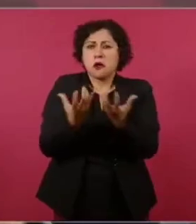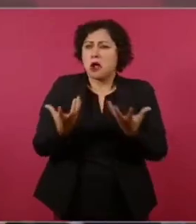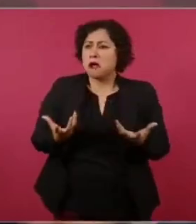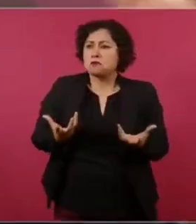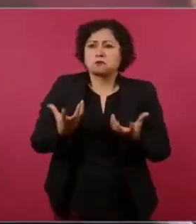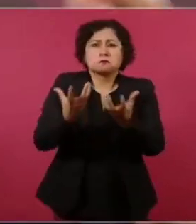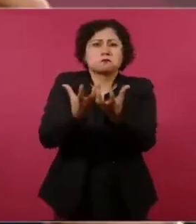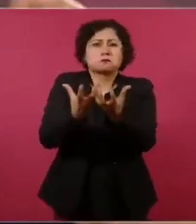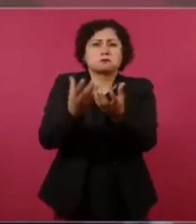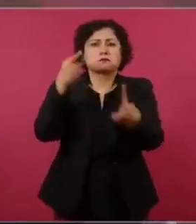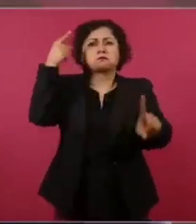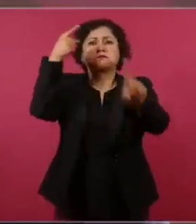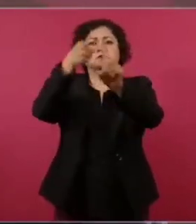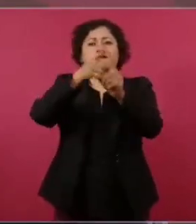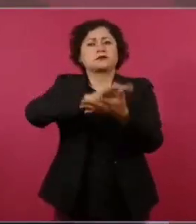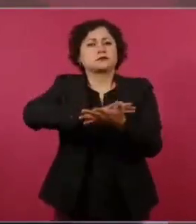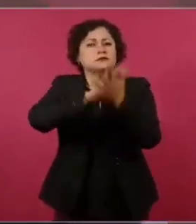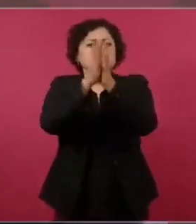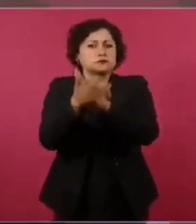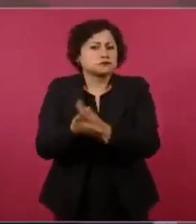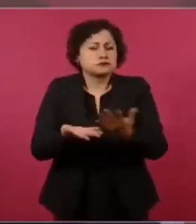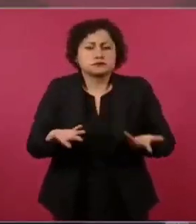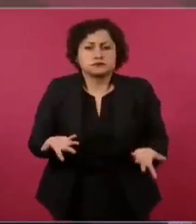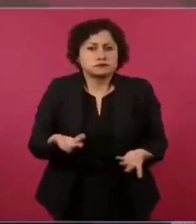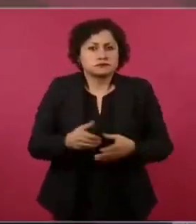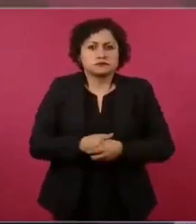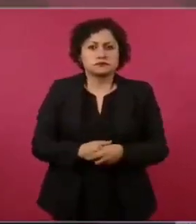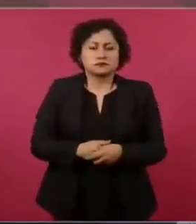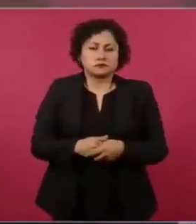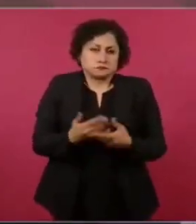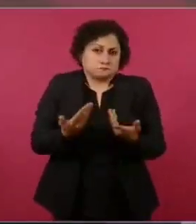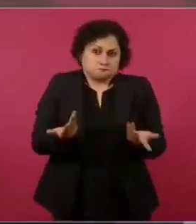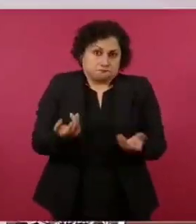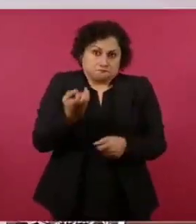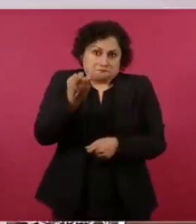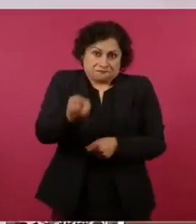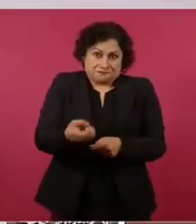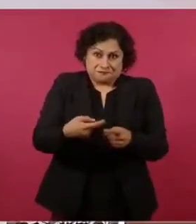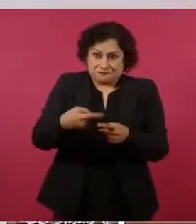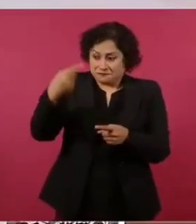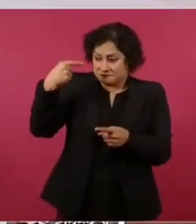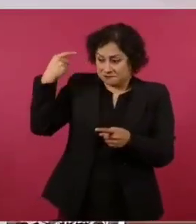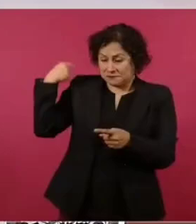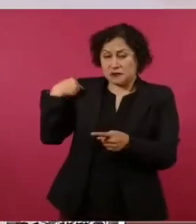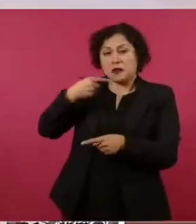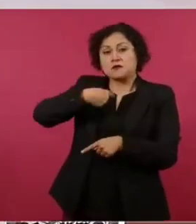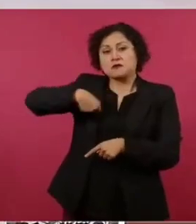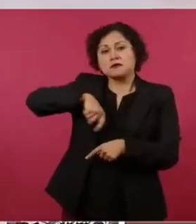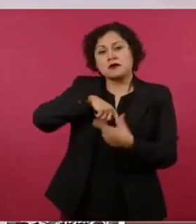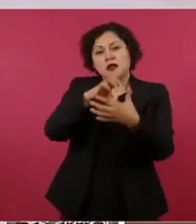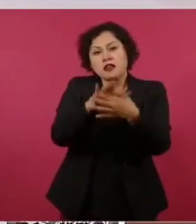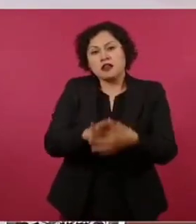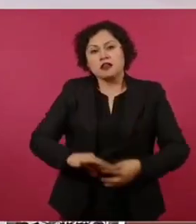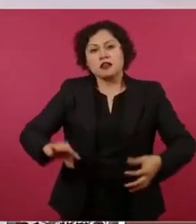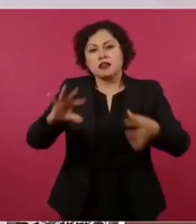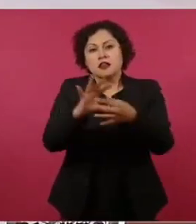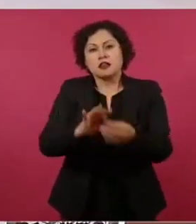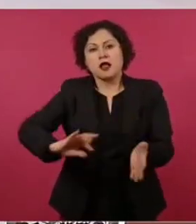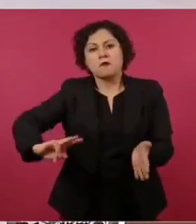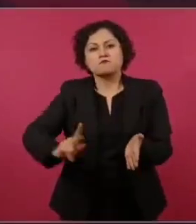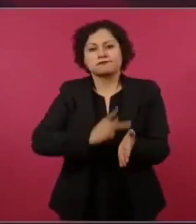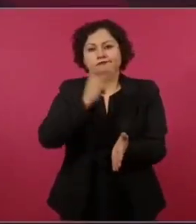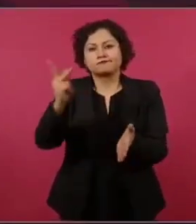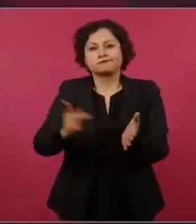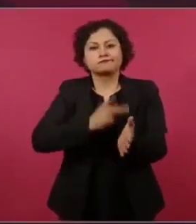Eso es lo que hemos venido aclarando y